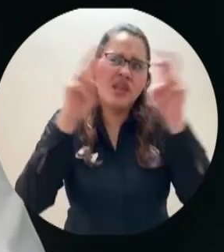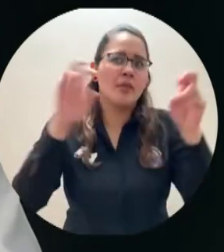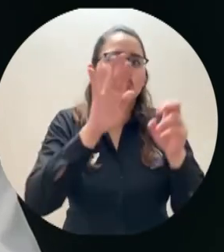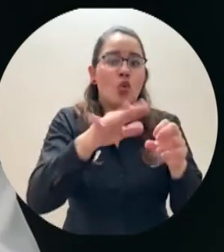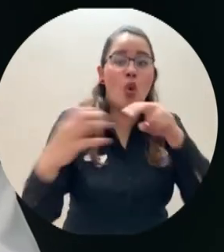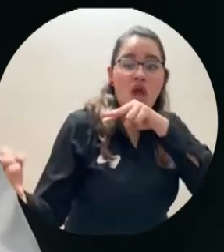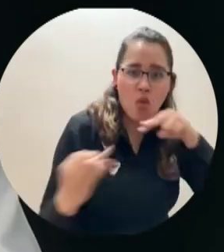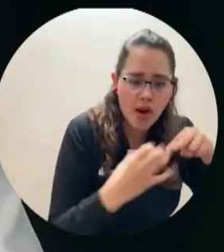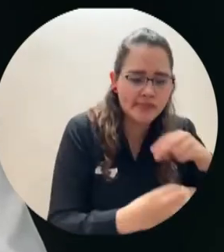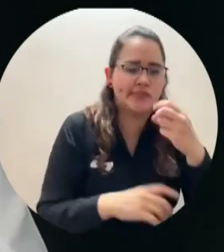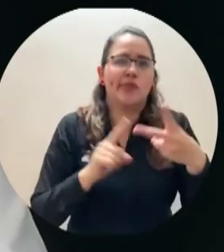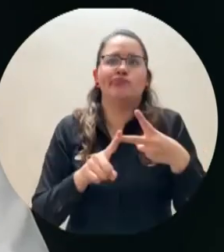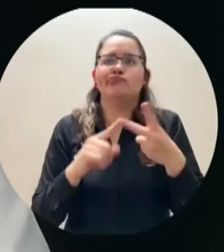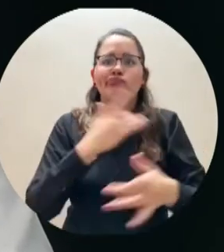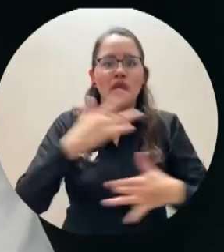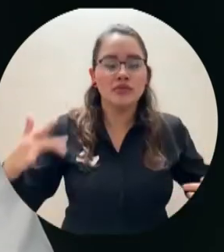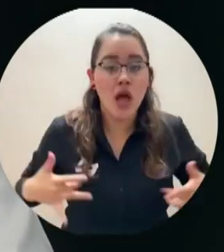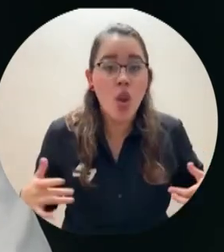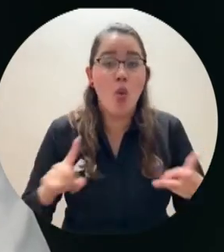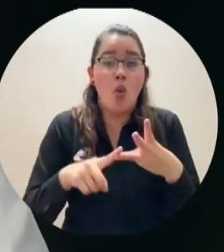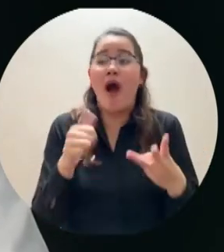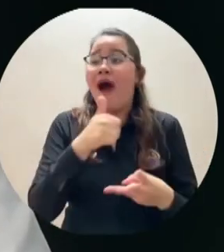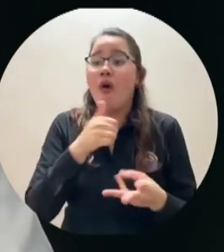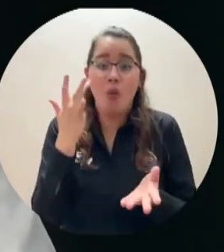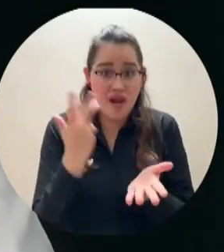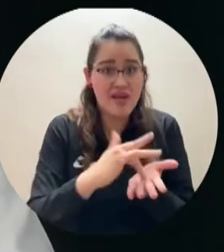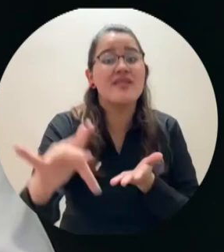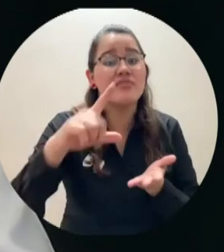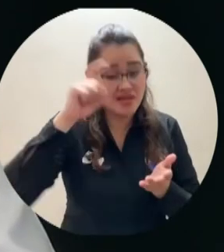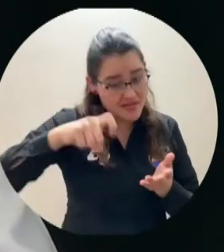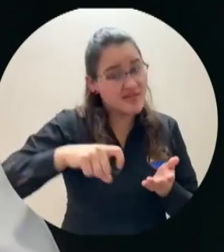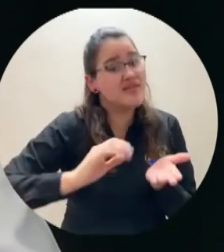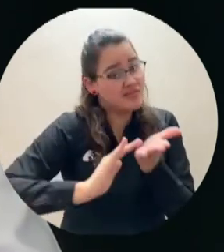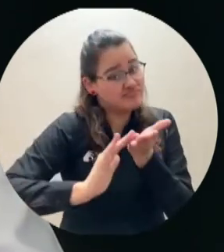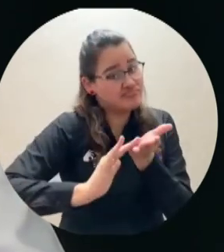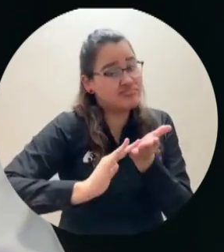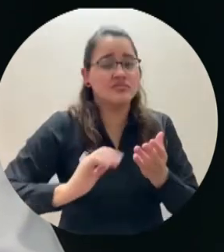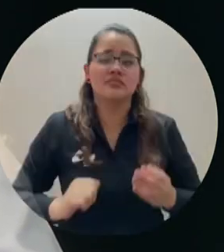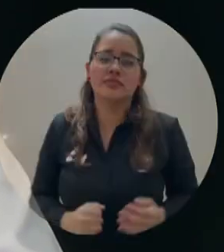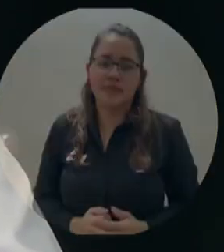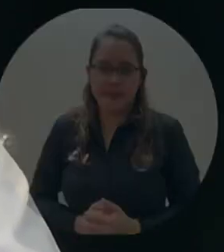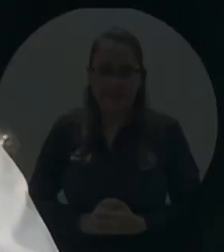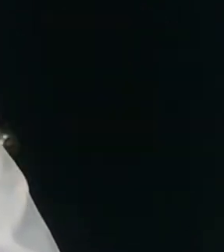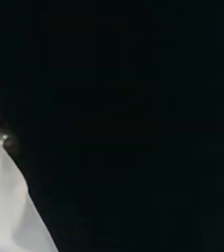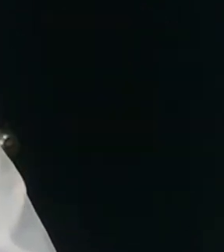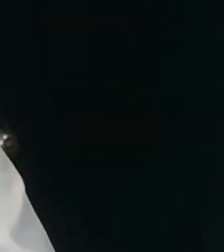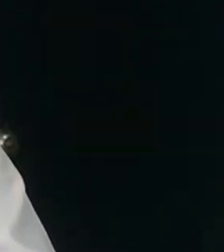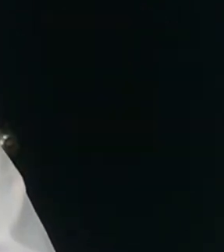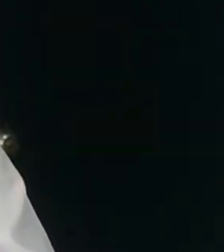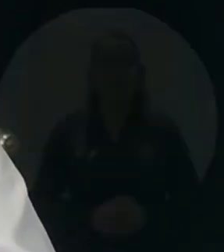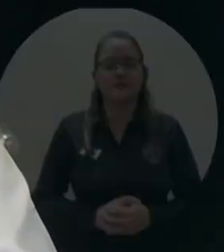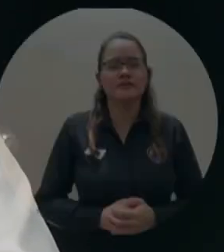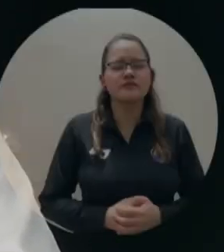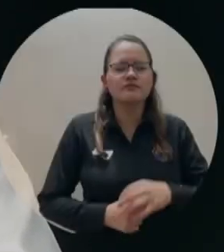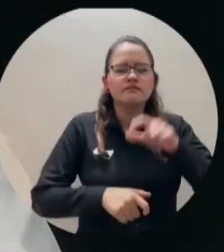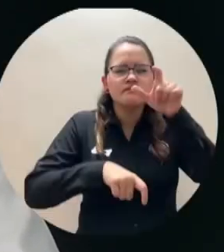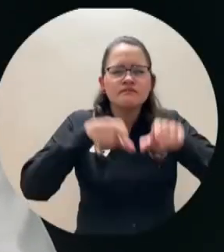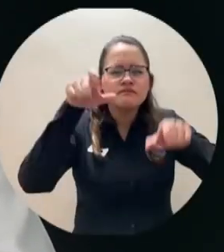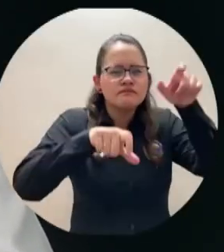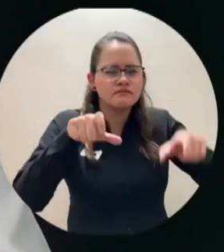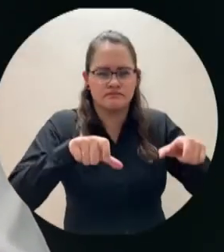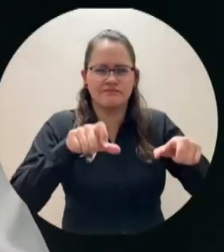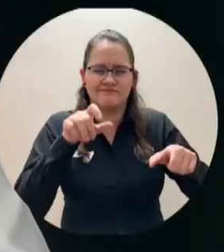acceso en condiciones de calidad a servicios básicos como la educación, la salud o el agua potable. Como